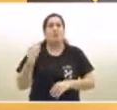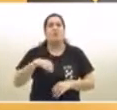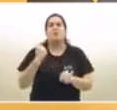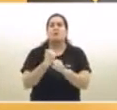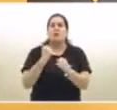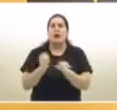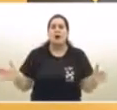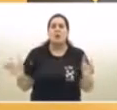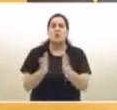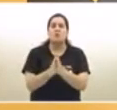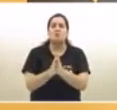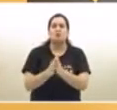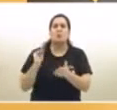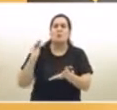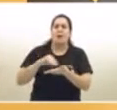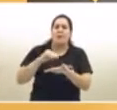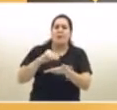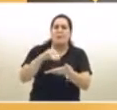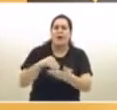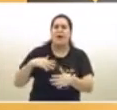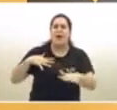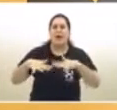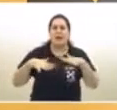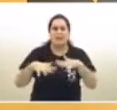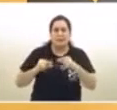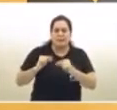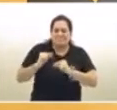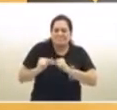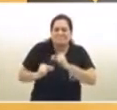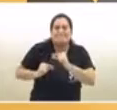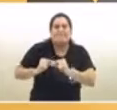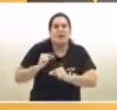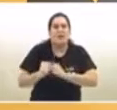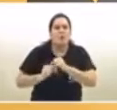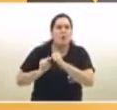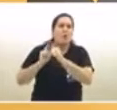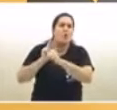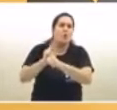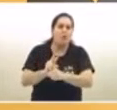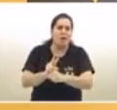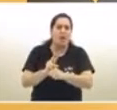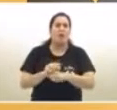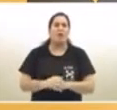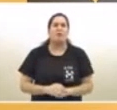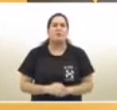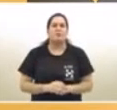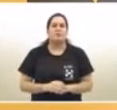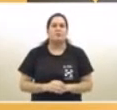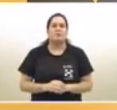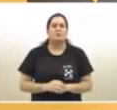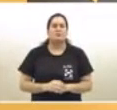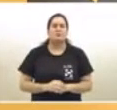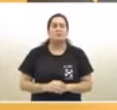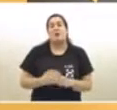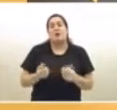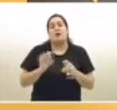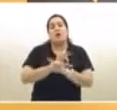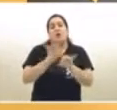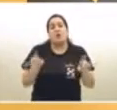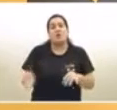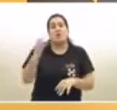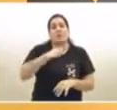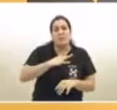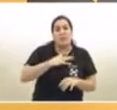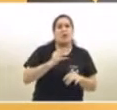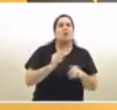sumando actividades siempre de forma gradual y cuidada. Estamos en un nivel de casos estable, pero alto en la Ciudad de